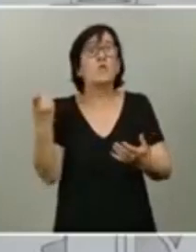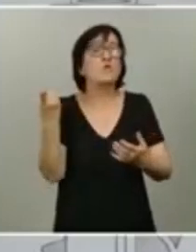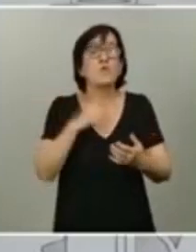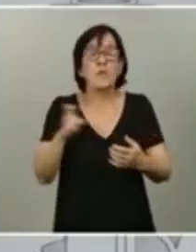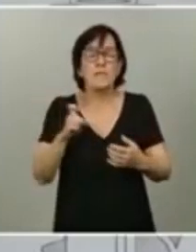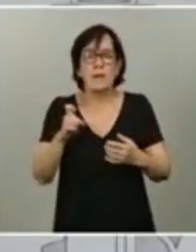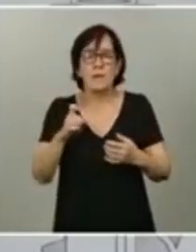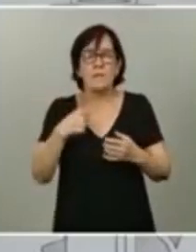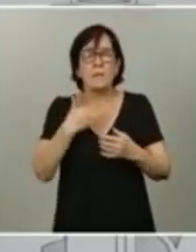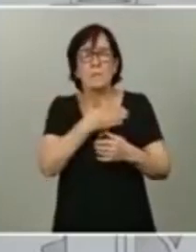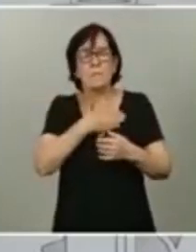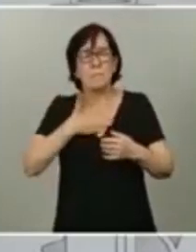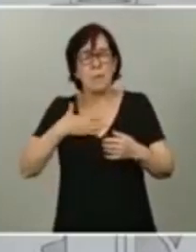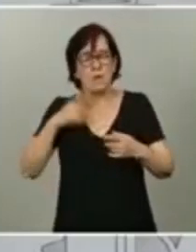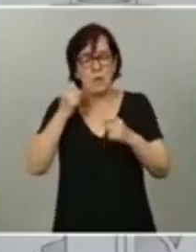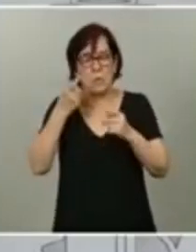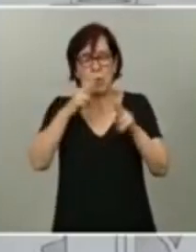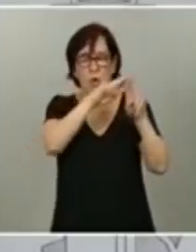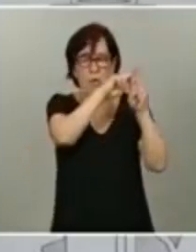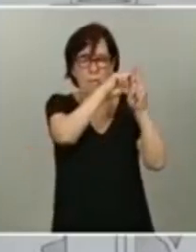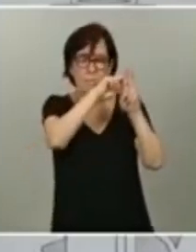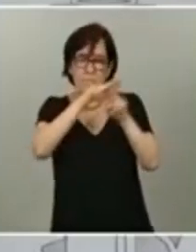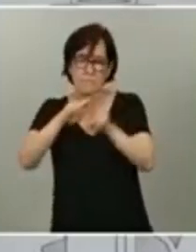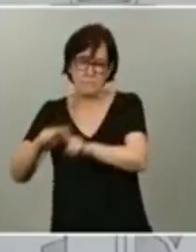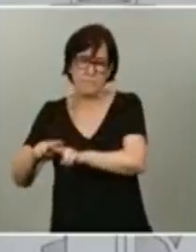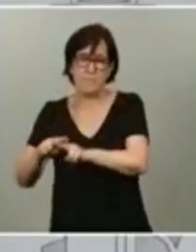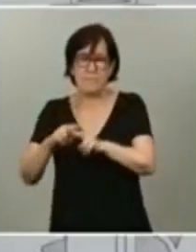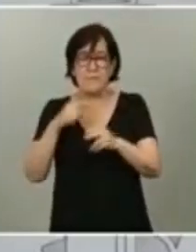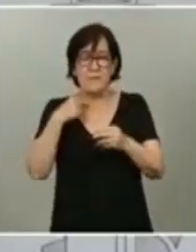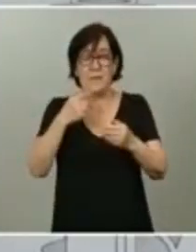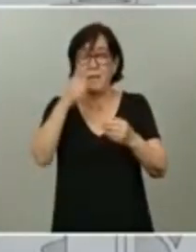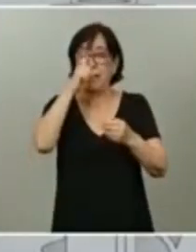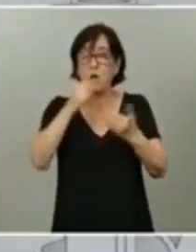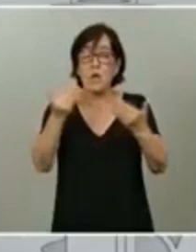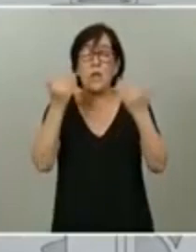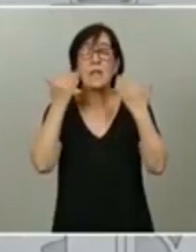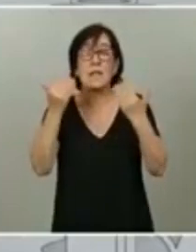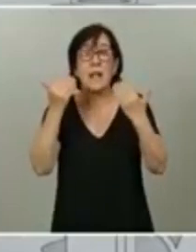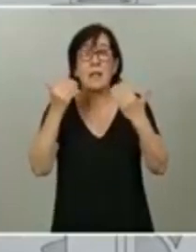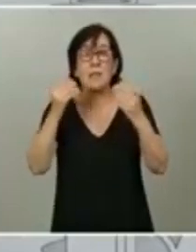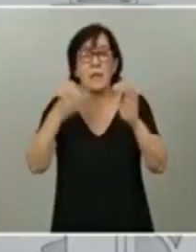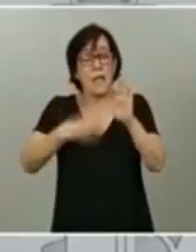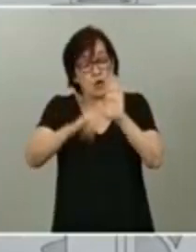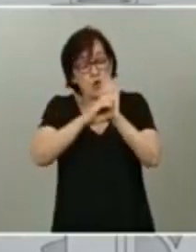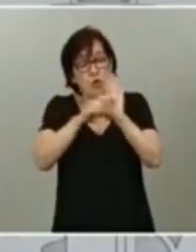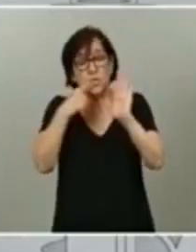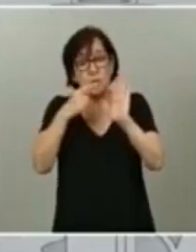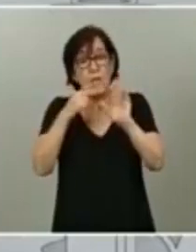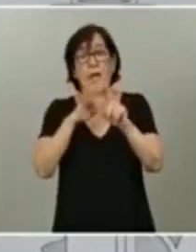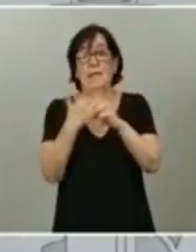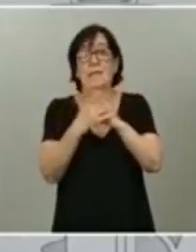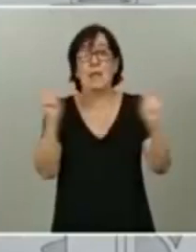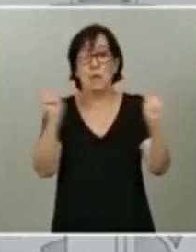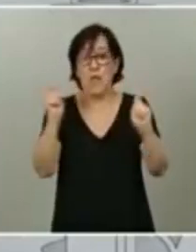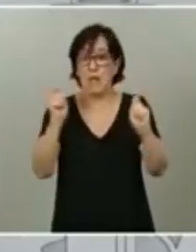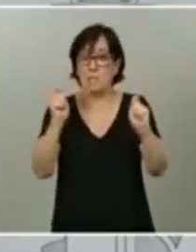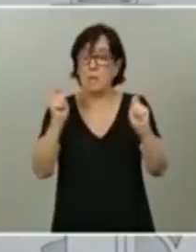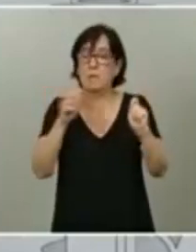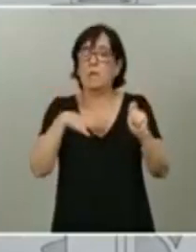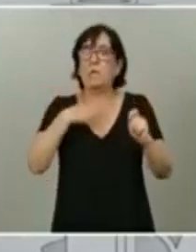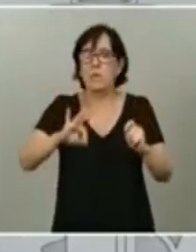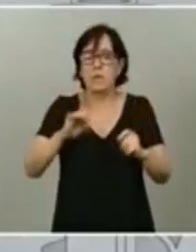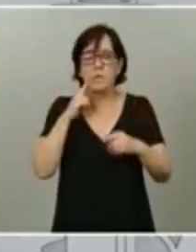gustaría hacer balance y recordar que precisamente gracias a ese instrumento constitucional, al estado de alarma, hemos podido limitar